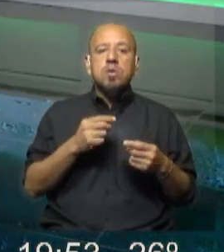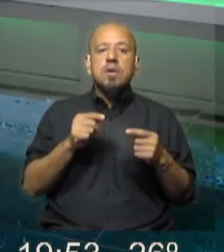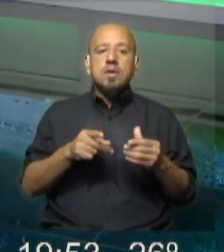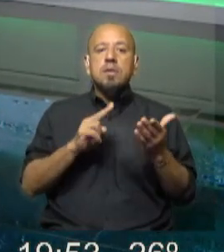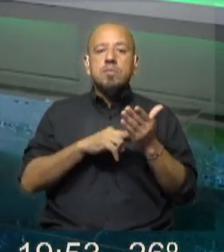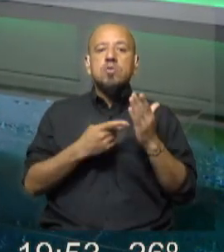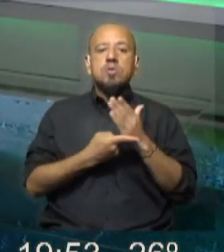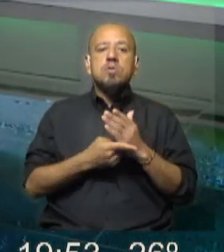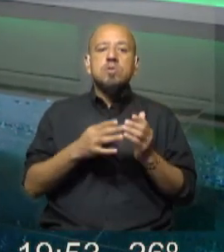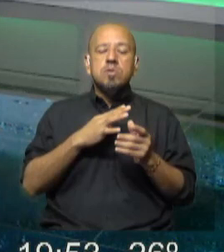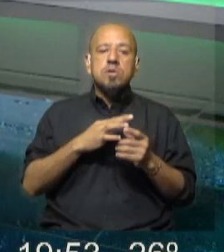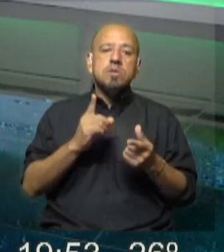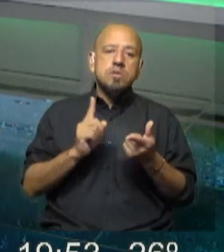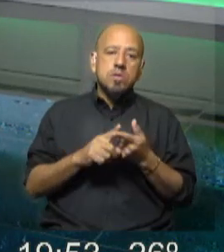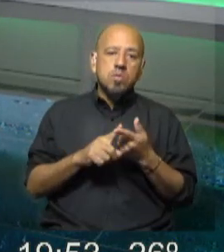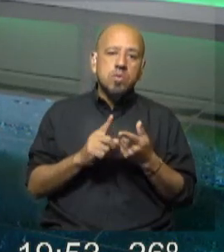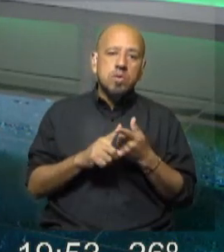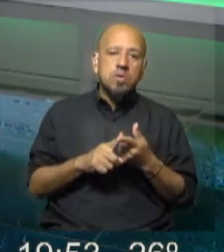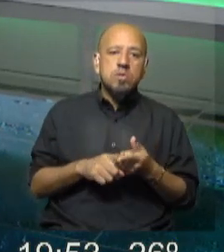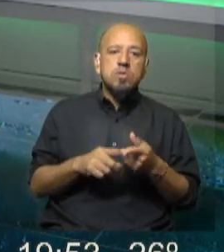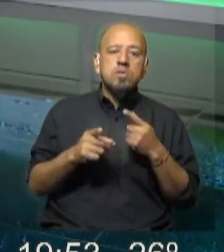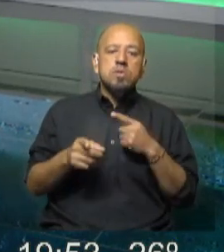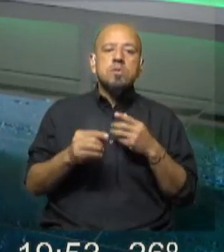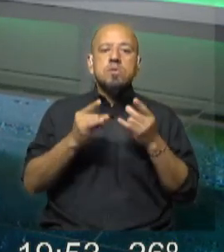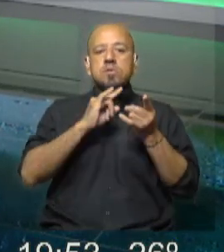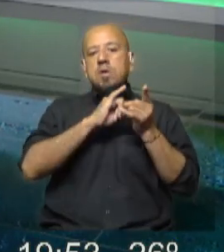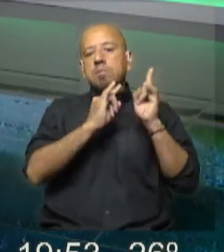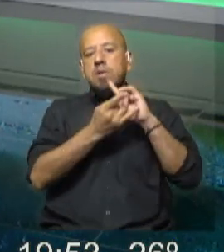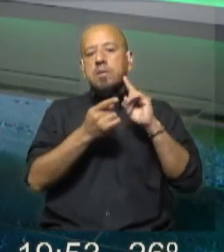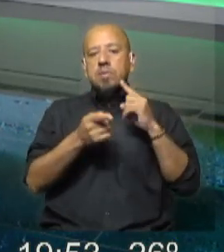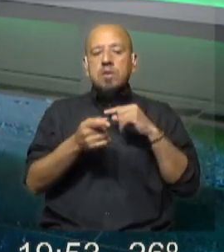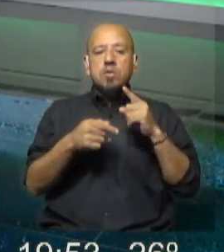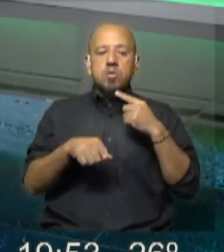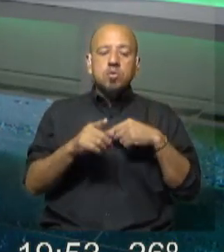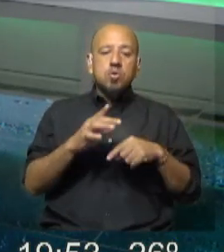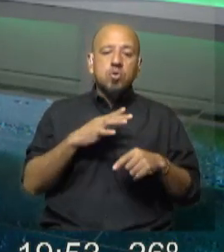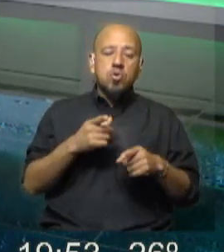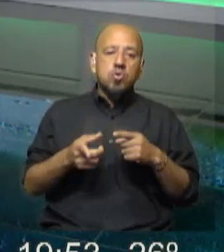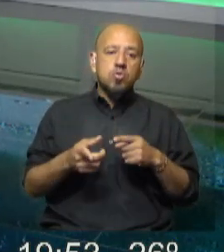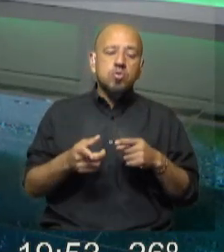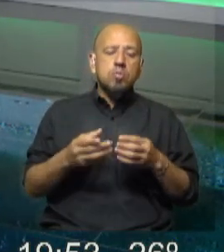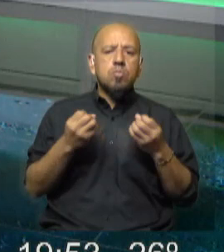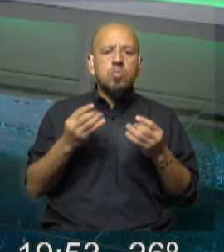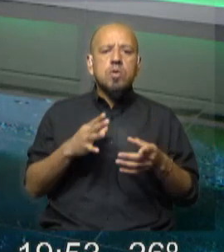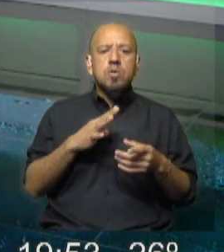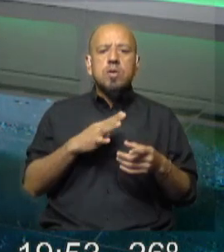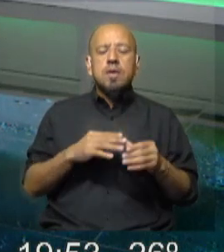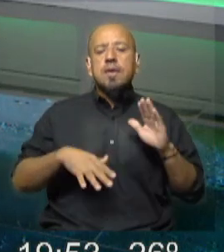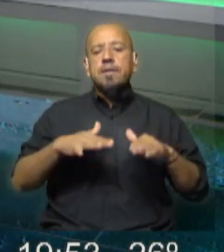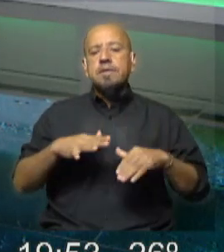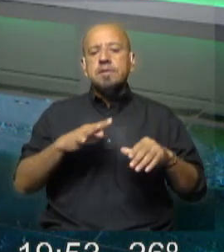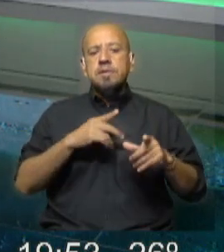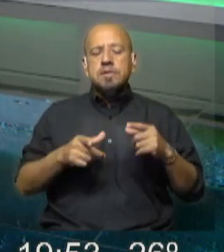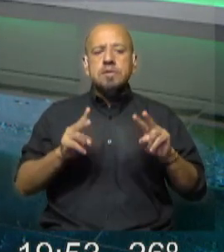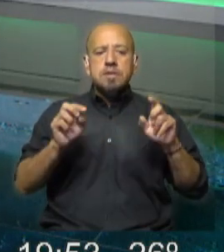ya genere acuerdos y vaya al Parlamento con aportes de la Academia y de diferentes actores, porque lo que pasa a veces también